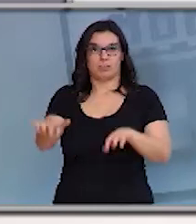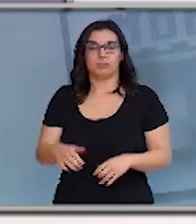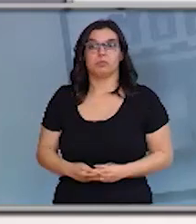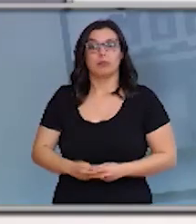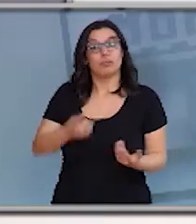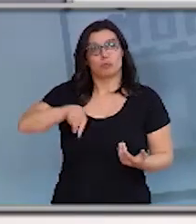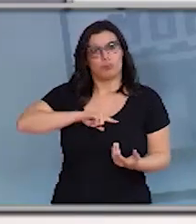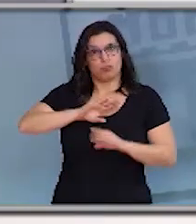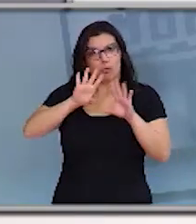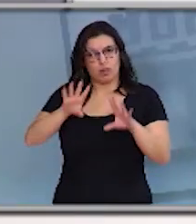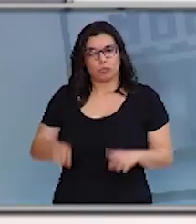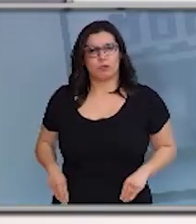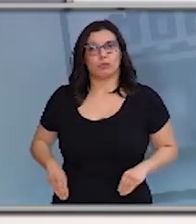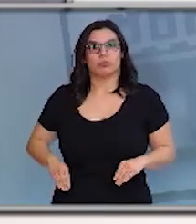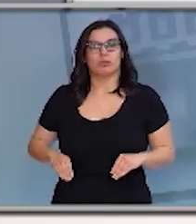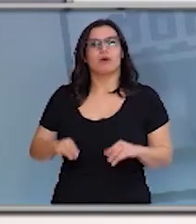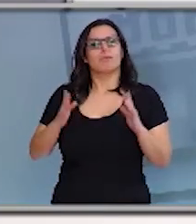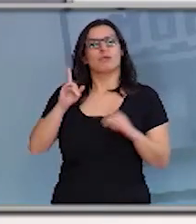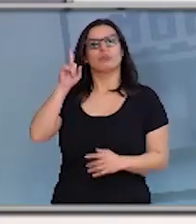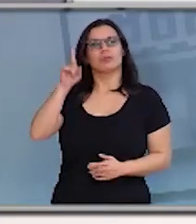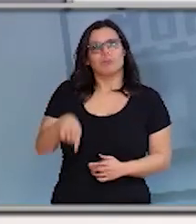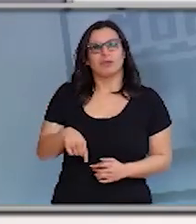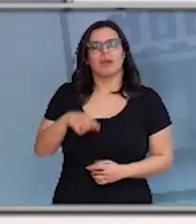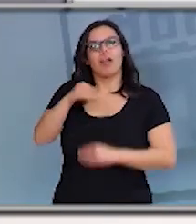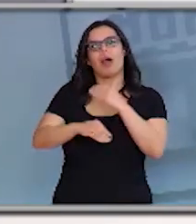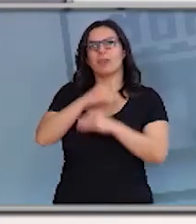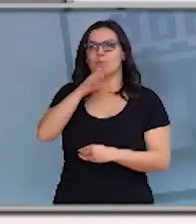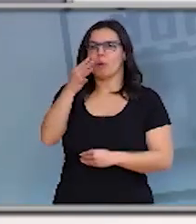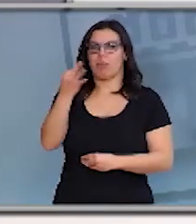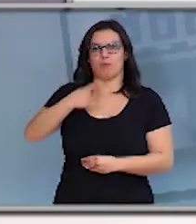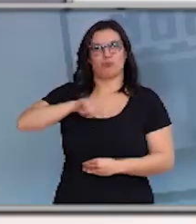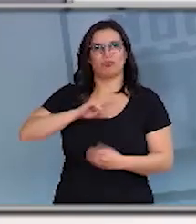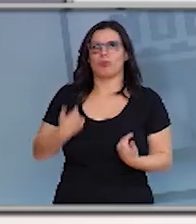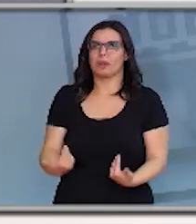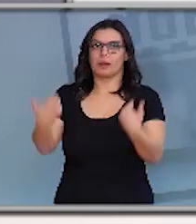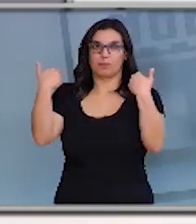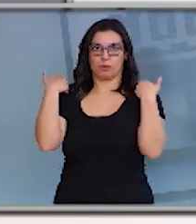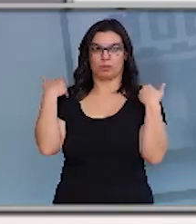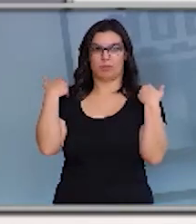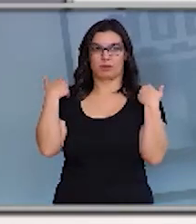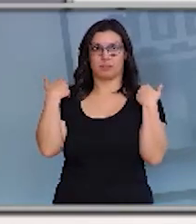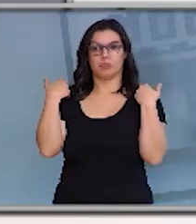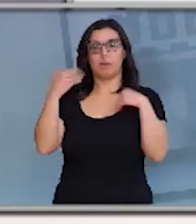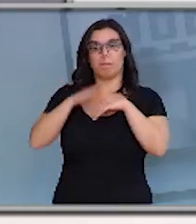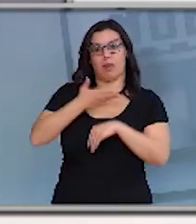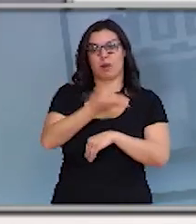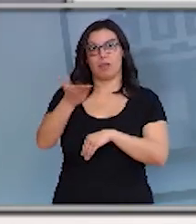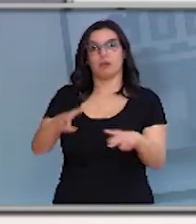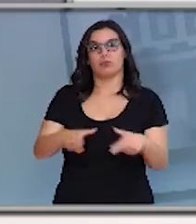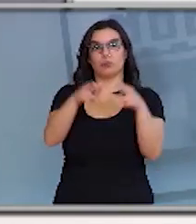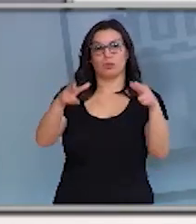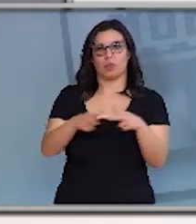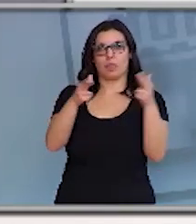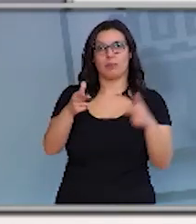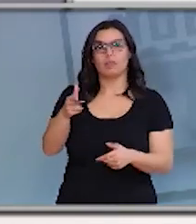así lo assumimos, pero lo facemos tamén en o ejercicio de nosas responsabilidades á nosa sociedade, ás